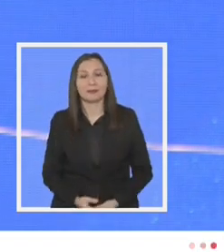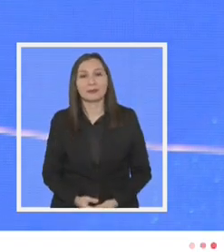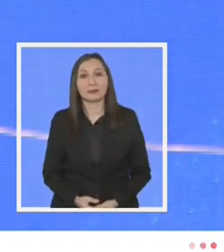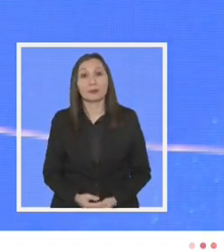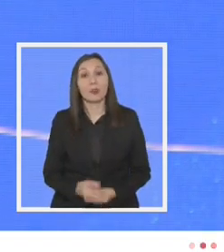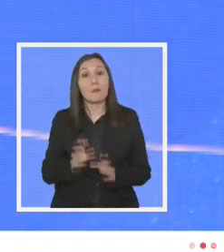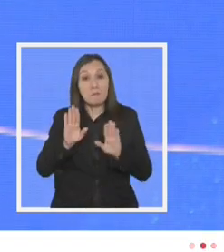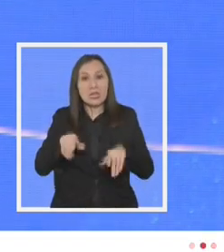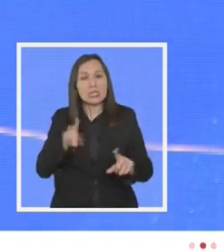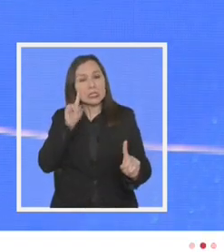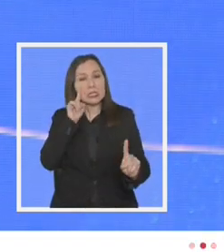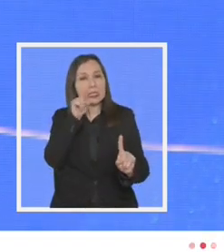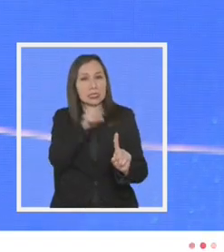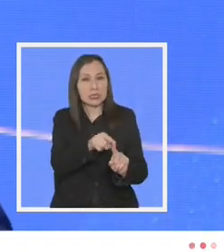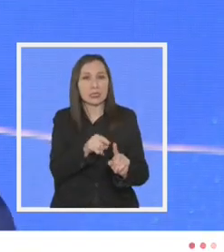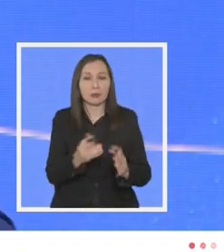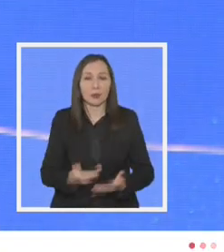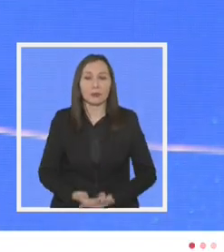vaya en esa dirección